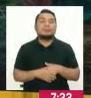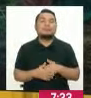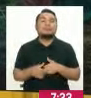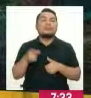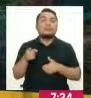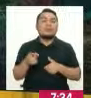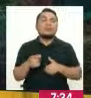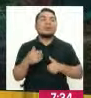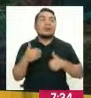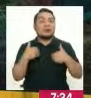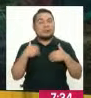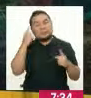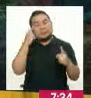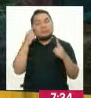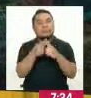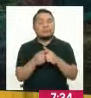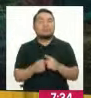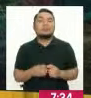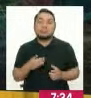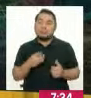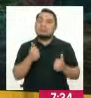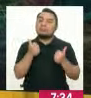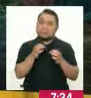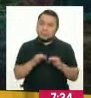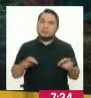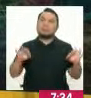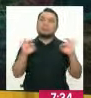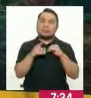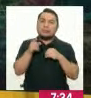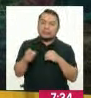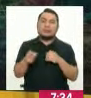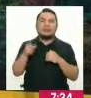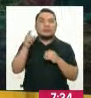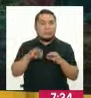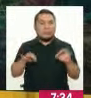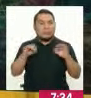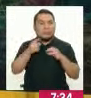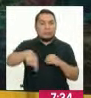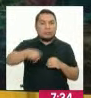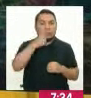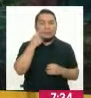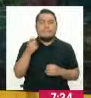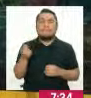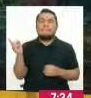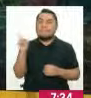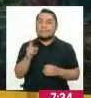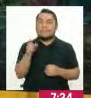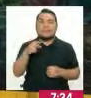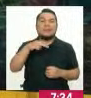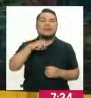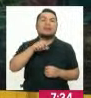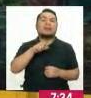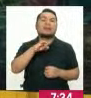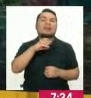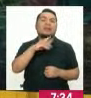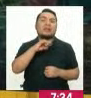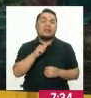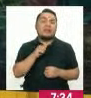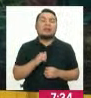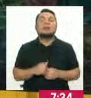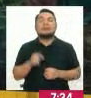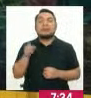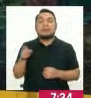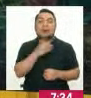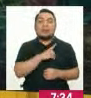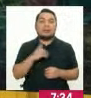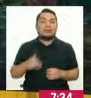que tiene un propósito digno, importantísimo, y que es importante que lo podamos conocer. Está con nosotros Nérida Aukawasi Dongo, ella